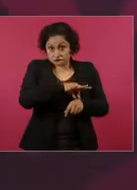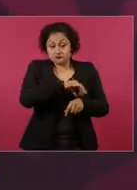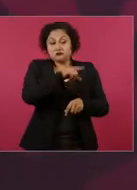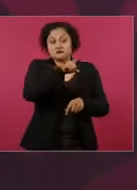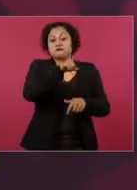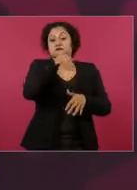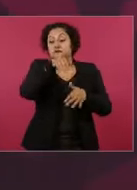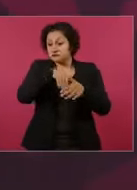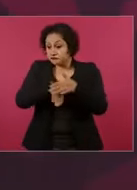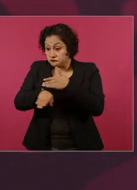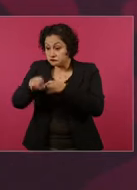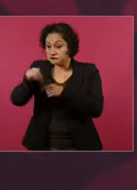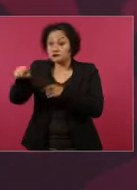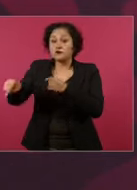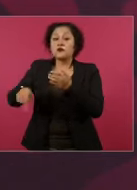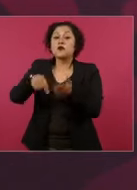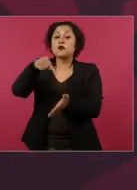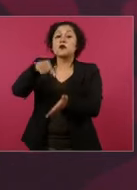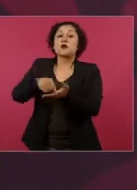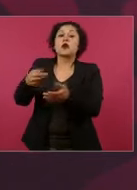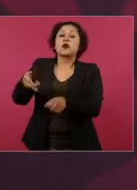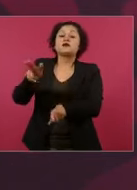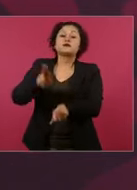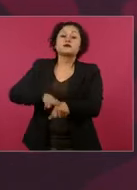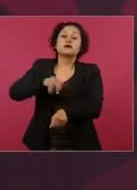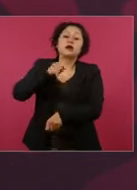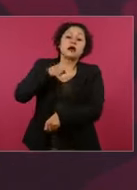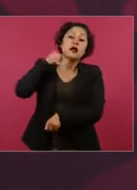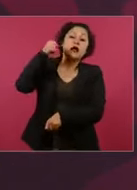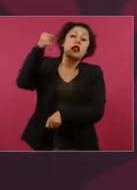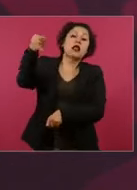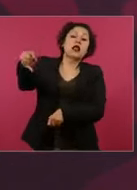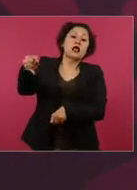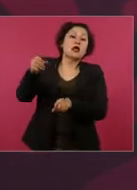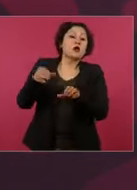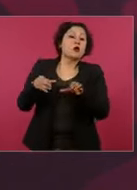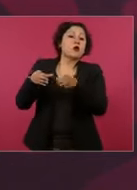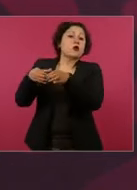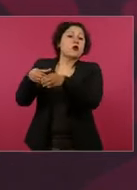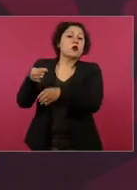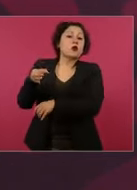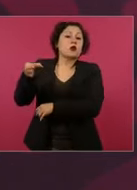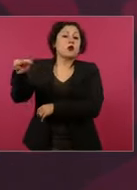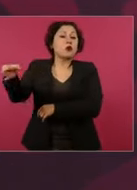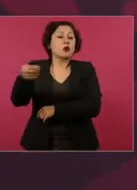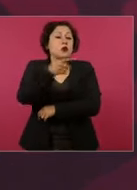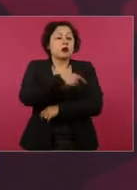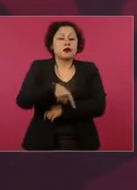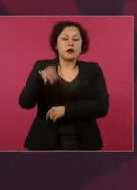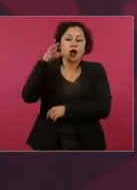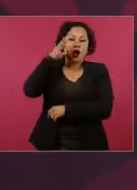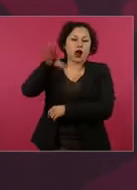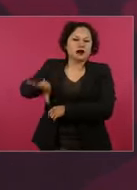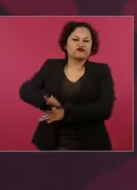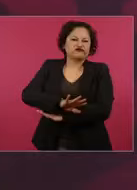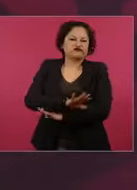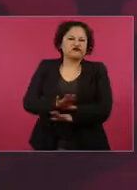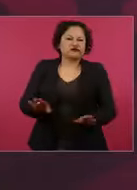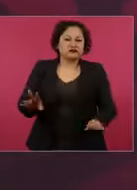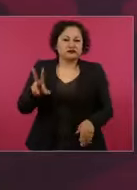de zonas marginadas, alejadas,